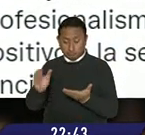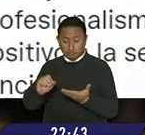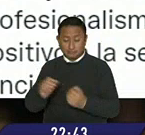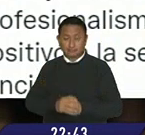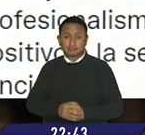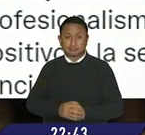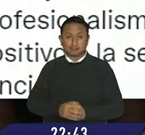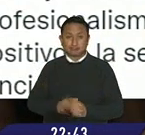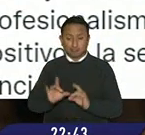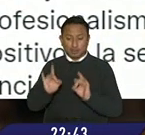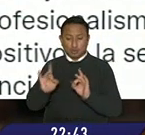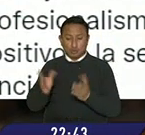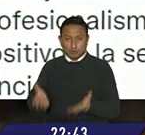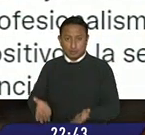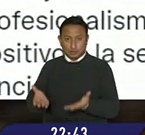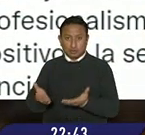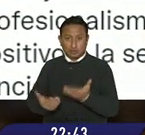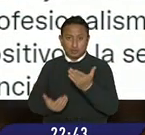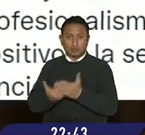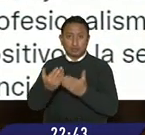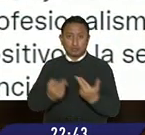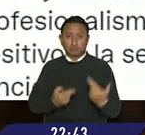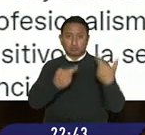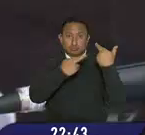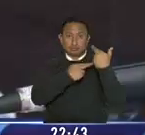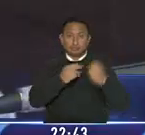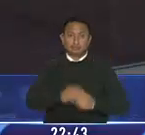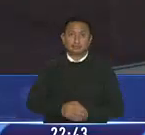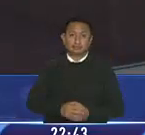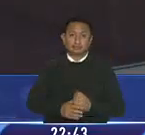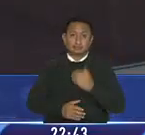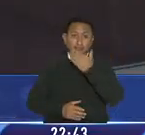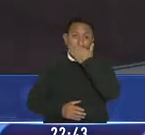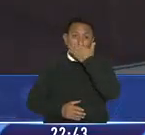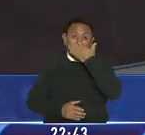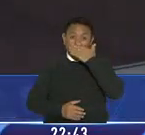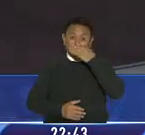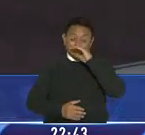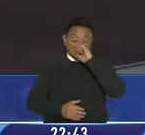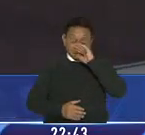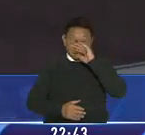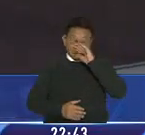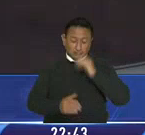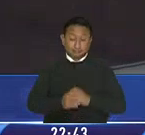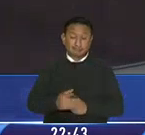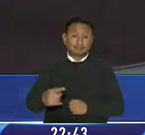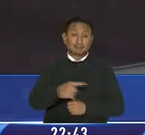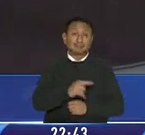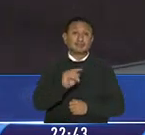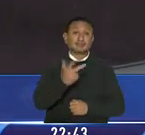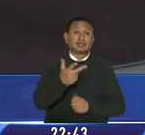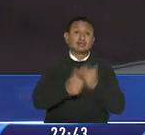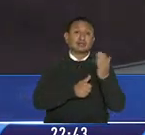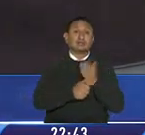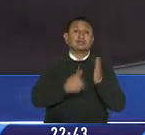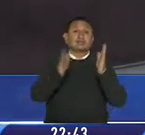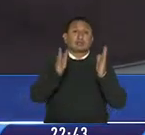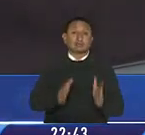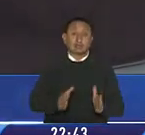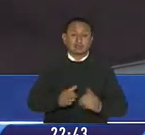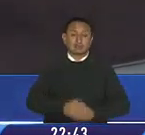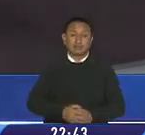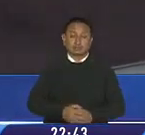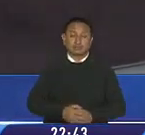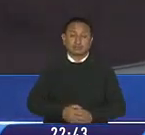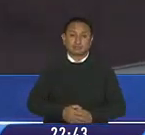éxitos en esta nueva función escribió Lara es el tercer secretario en esa cartera de estado en lo que va del gobierno